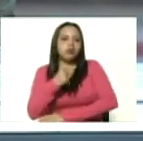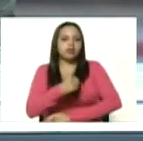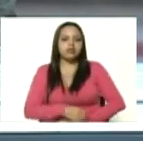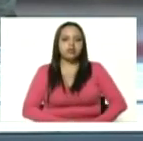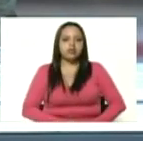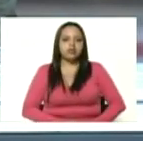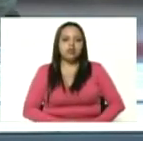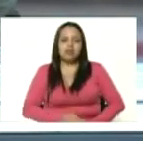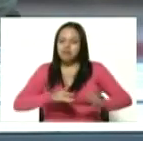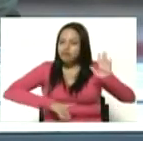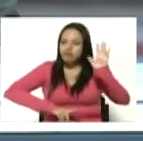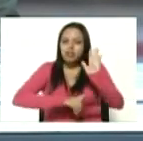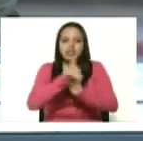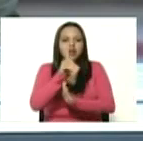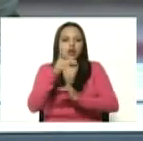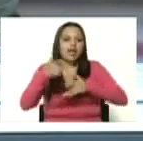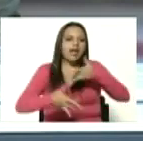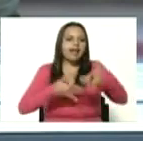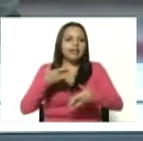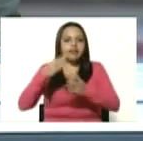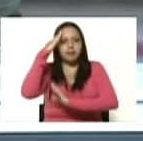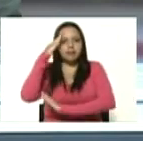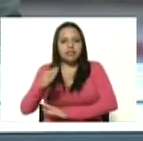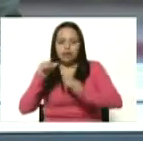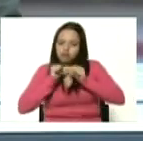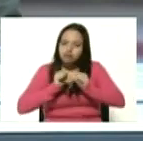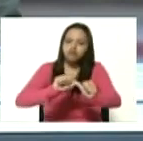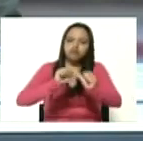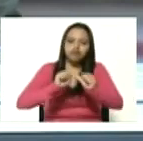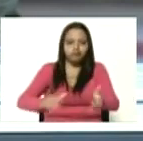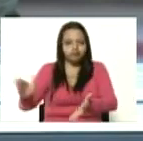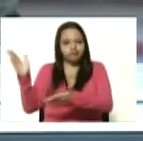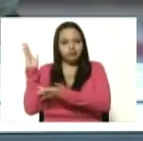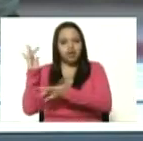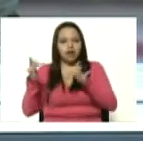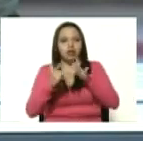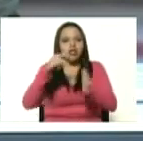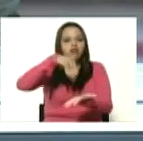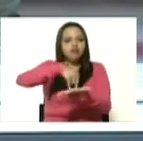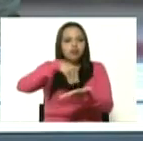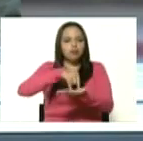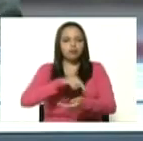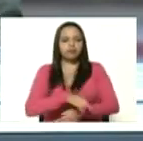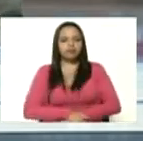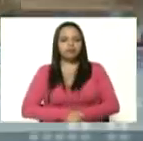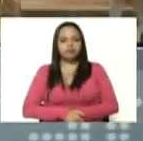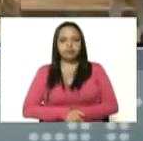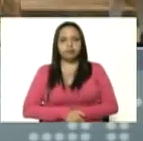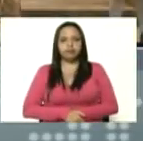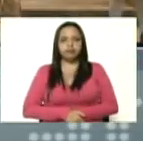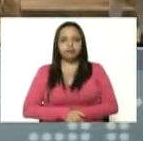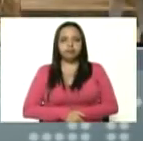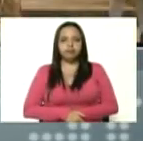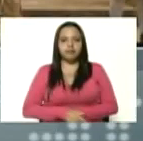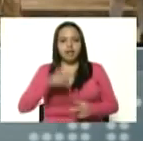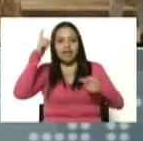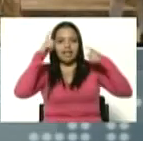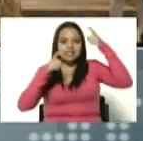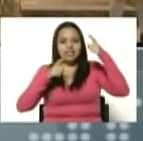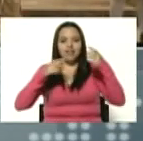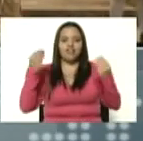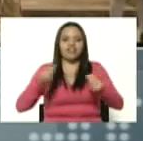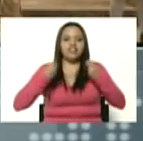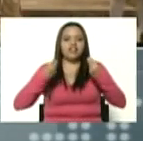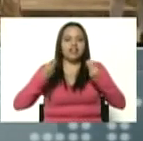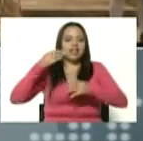pleno desarrollo de su actividad militar permanente adelante Carabobo Chávez vive la vaca